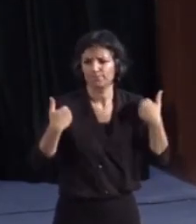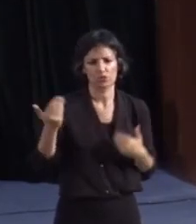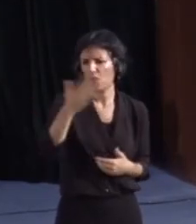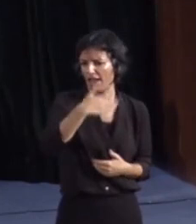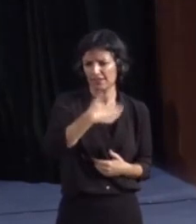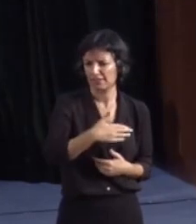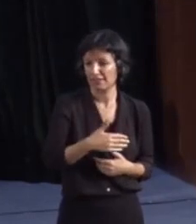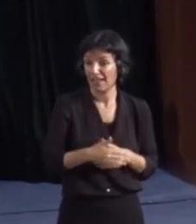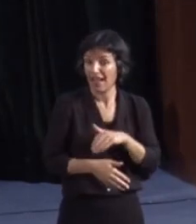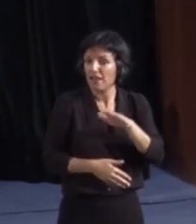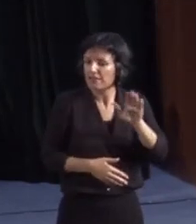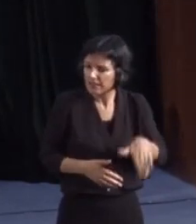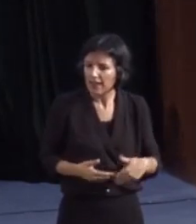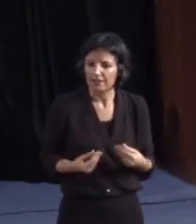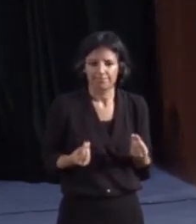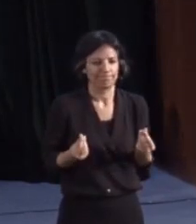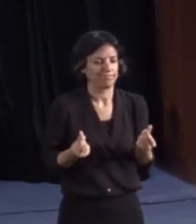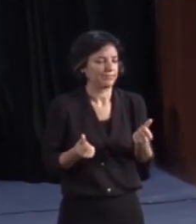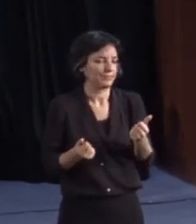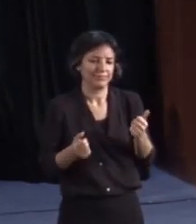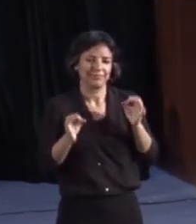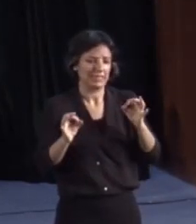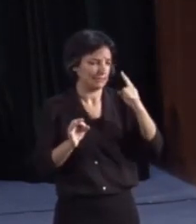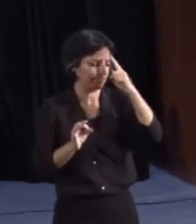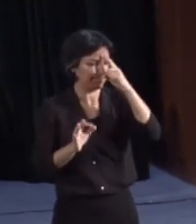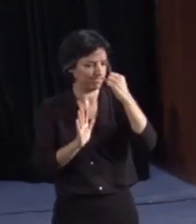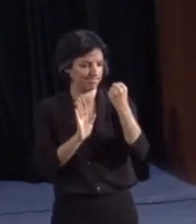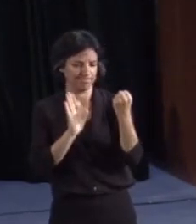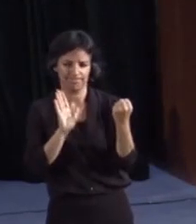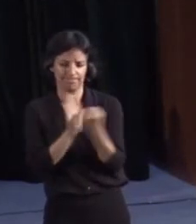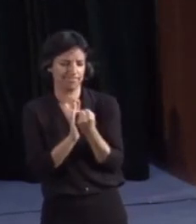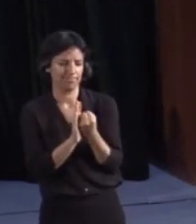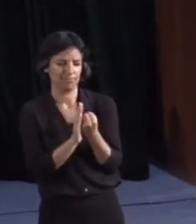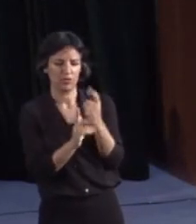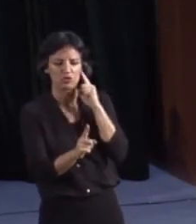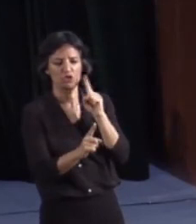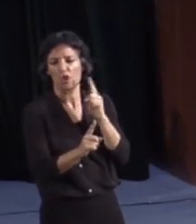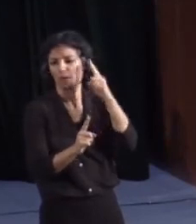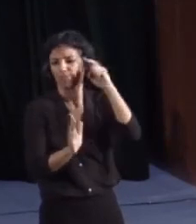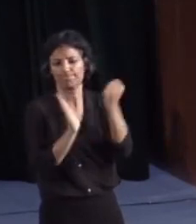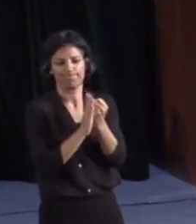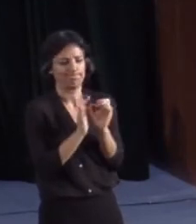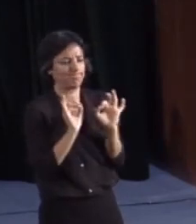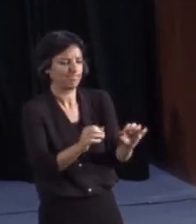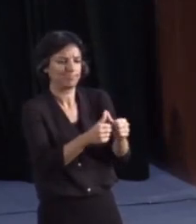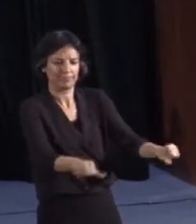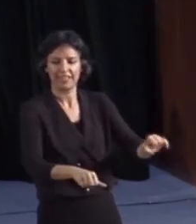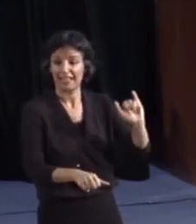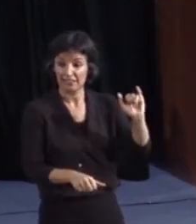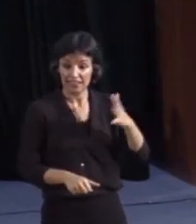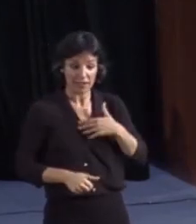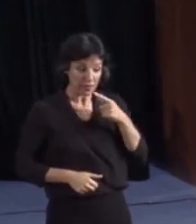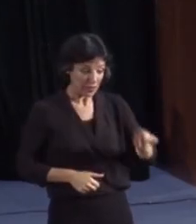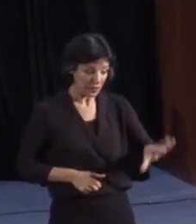nos encontramos con el estigma y la lacra que persigue al sordo. Son personas ajenas las que